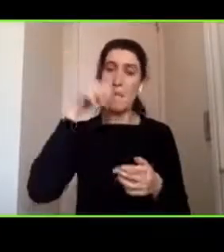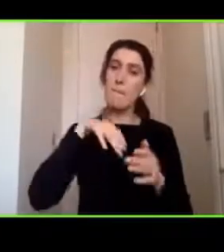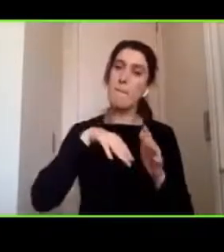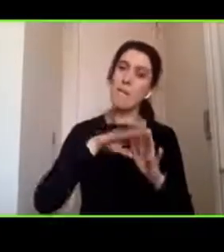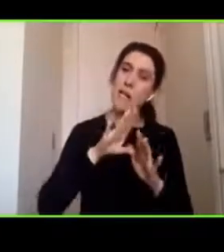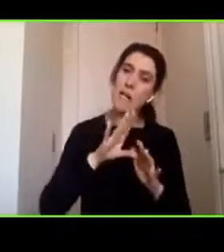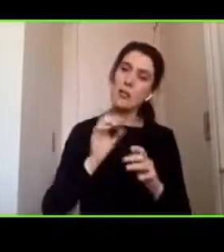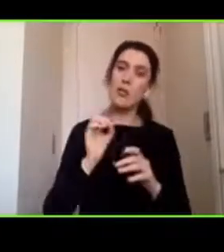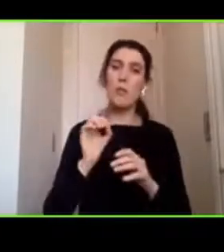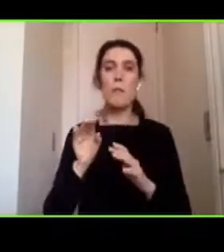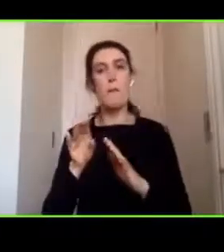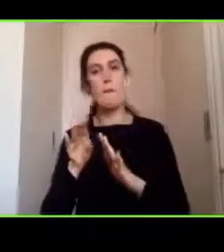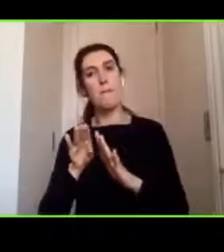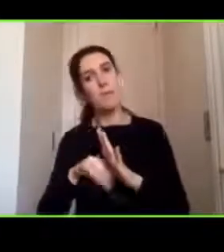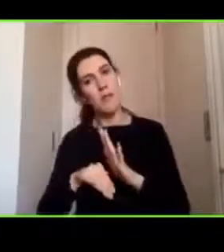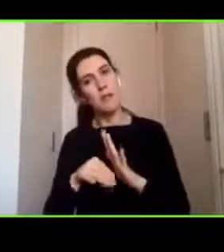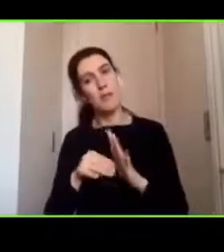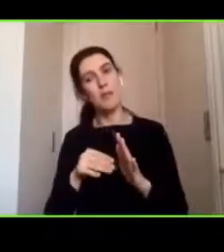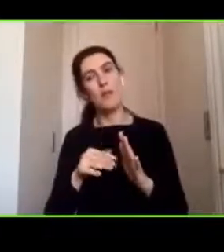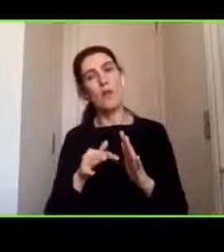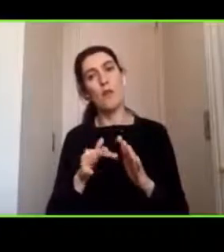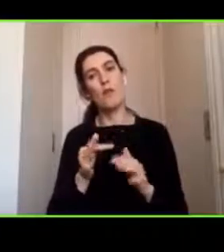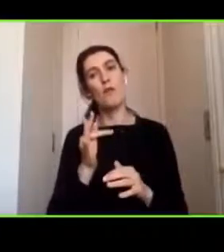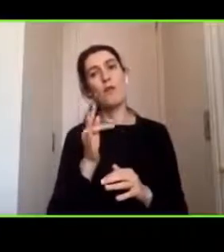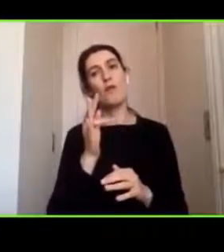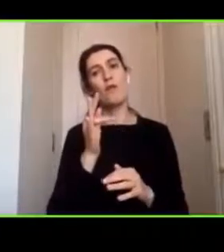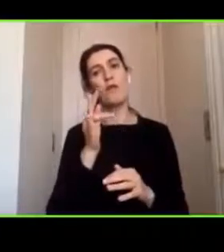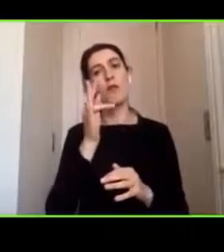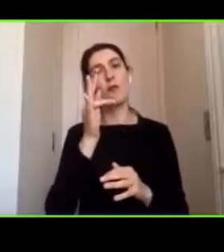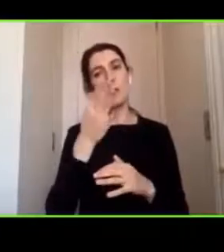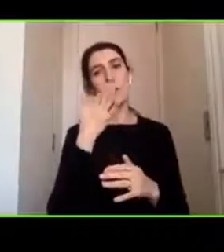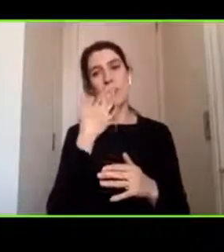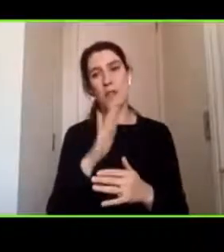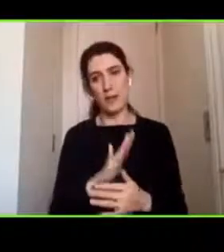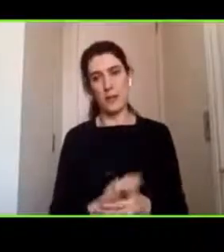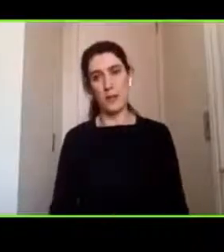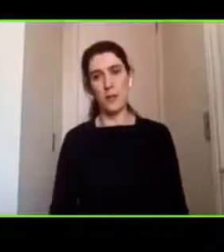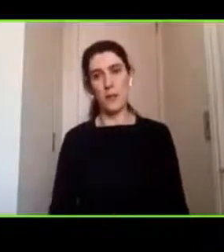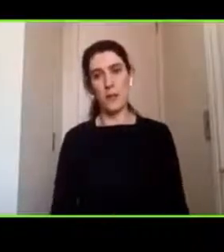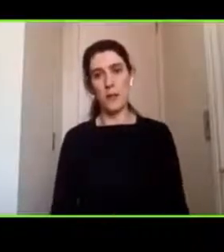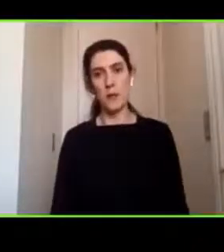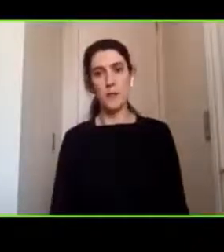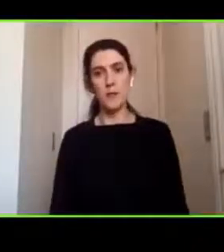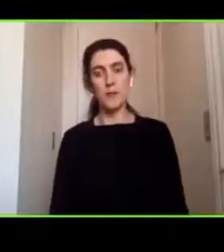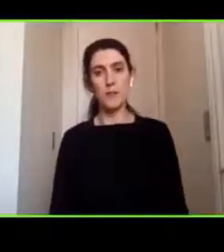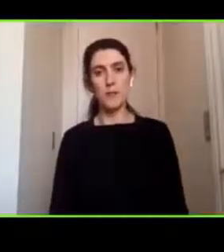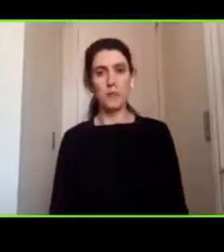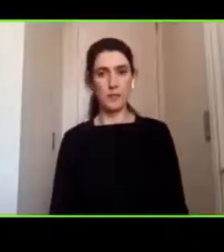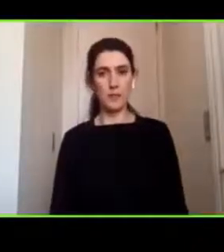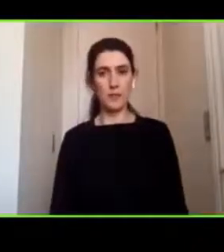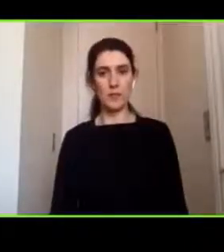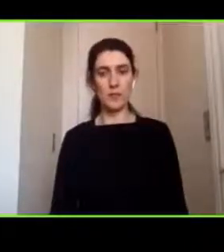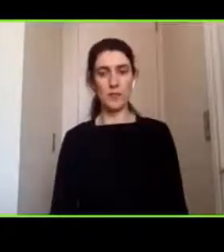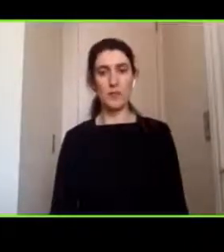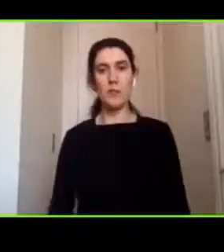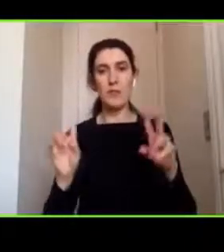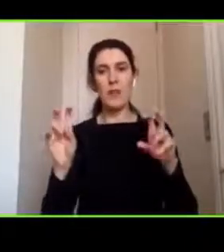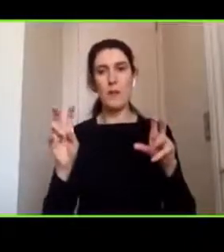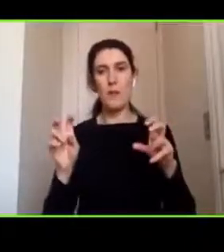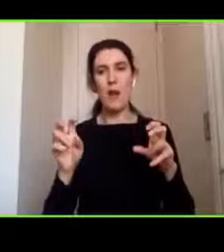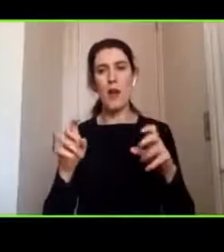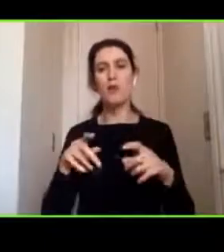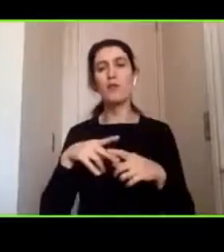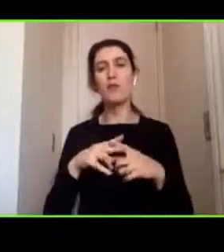un mejor pronóstico. Y así efectivamente con respecto a funciones ejecutivas atención